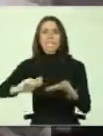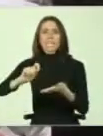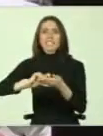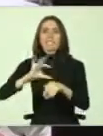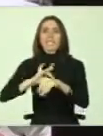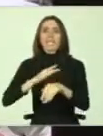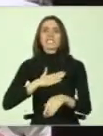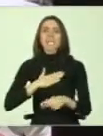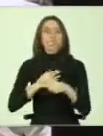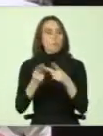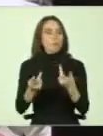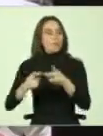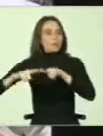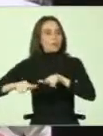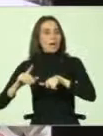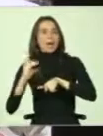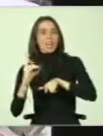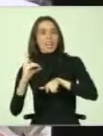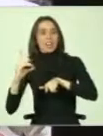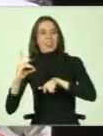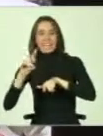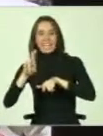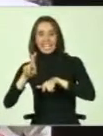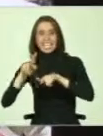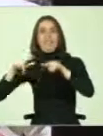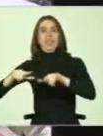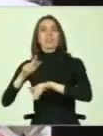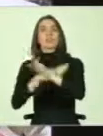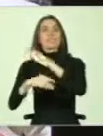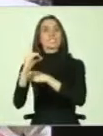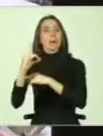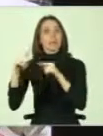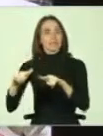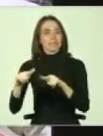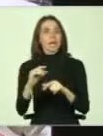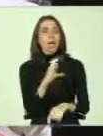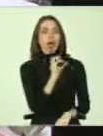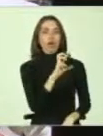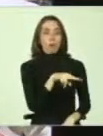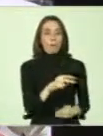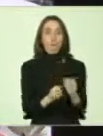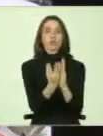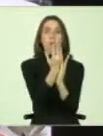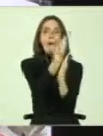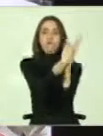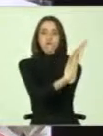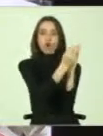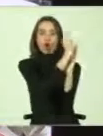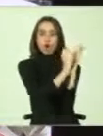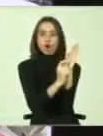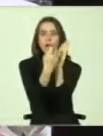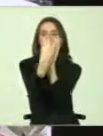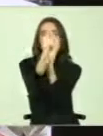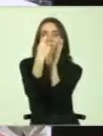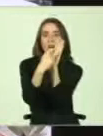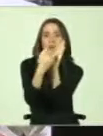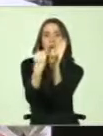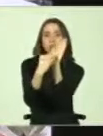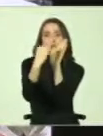que es la División de Discapacidad, el Departamento de Discapacidad, y con la CONPIN, en general, crear un nuevo instrumento que evalúe y califique